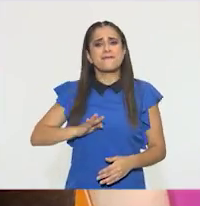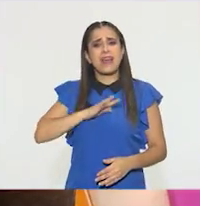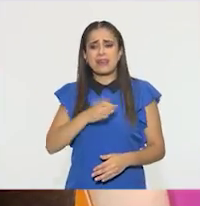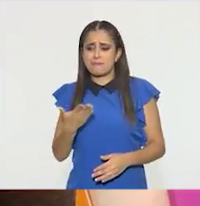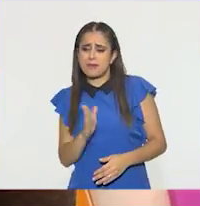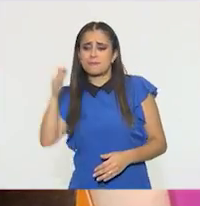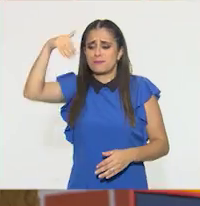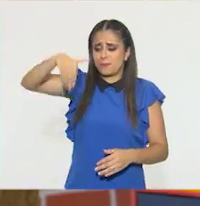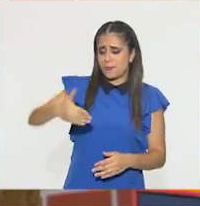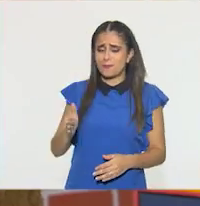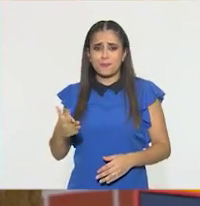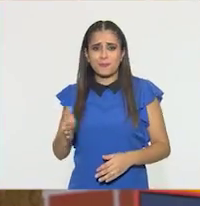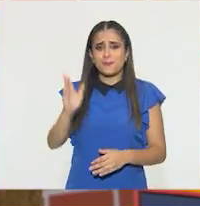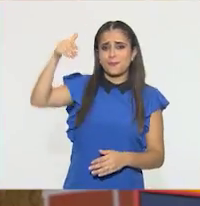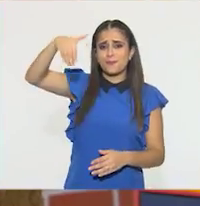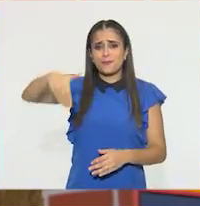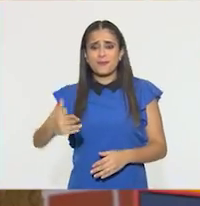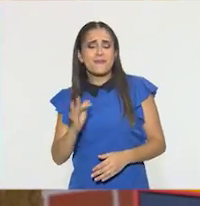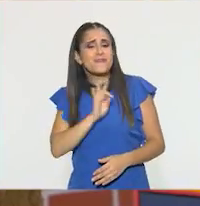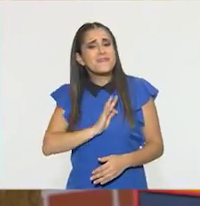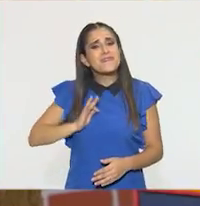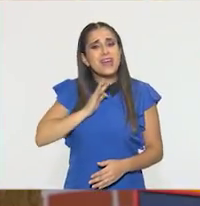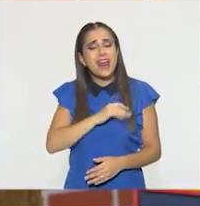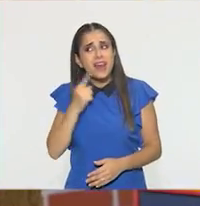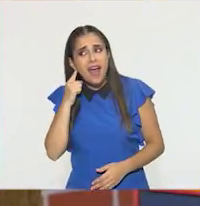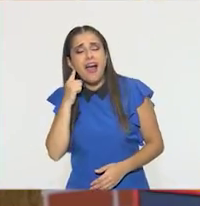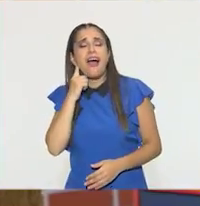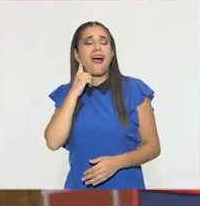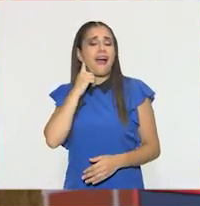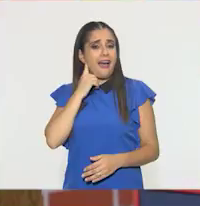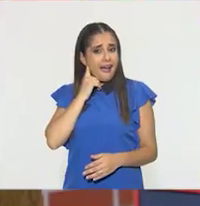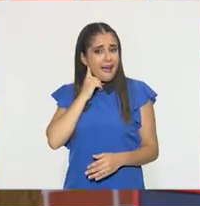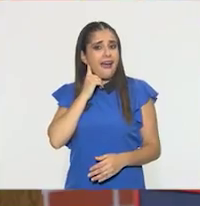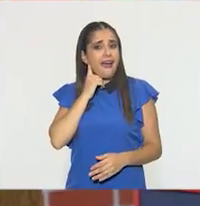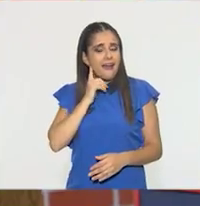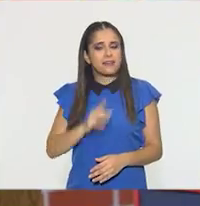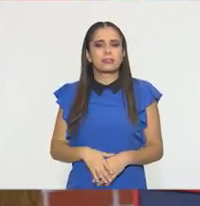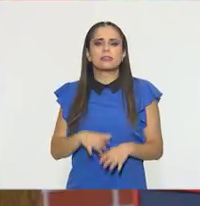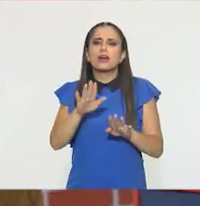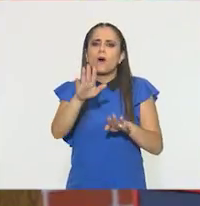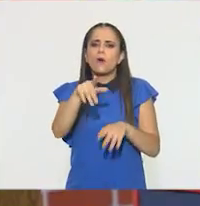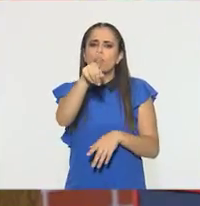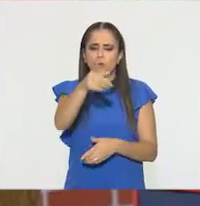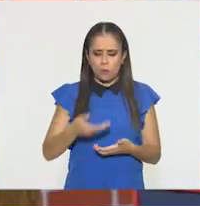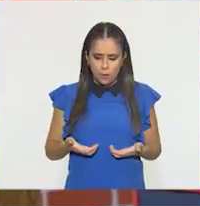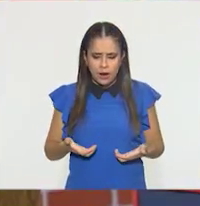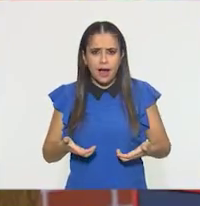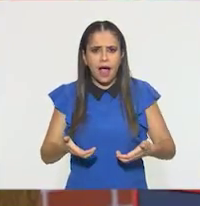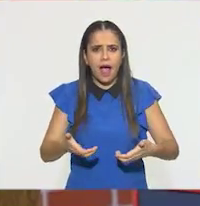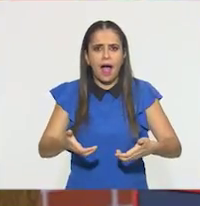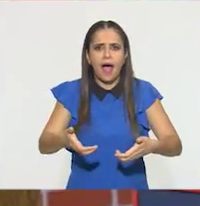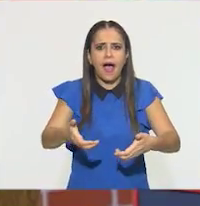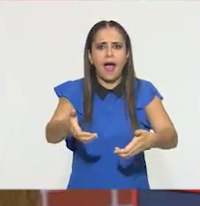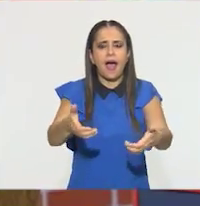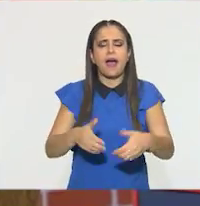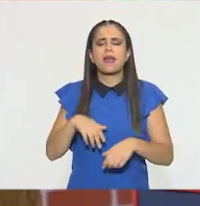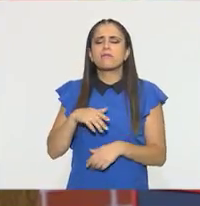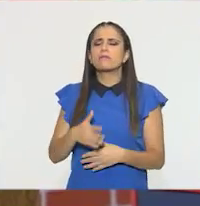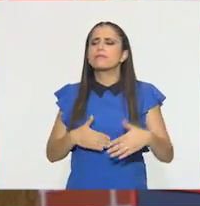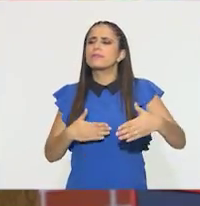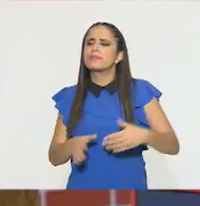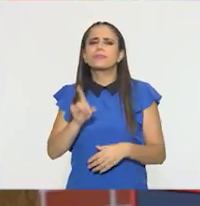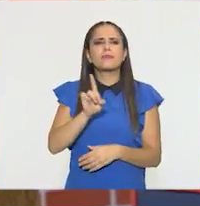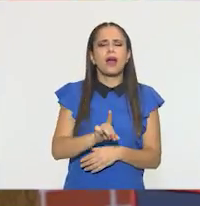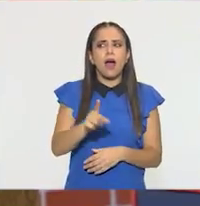pececillo. Exacto. Va feliz el pececillo. Muy bien. Como otro ruido, cuando estás en la calle y empiezas a escuchar el ruido de los